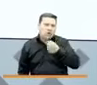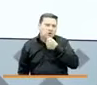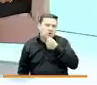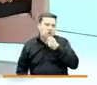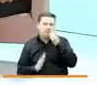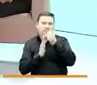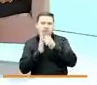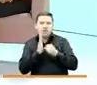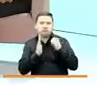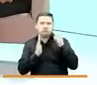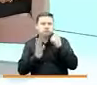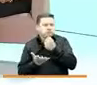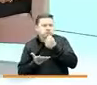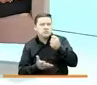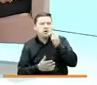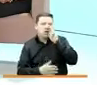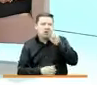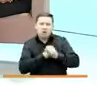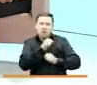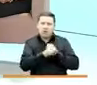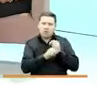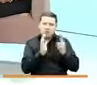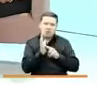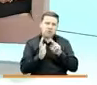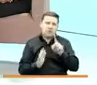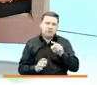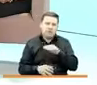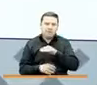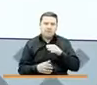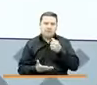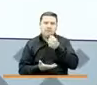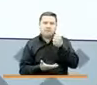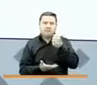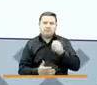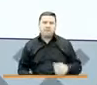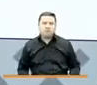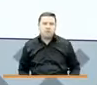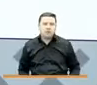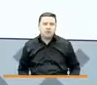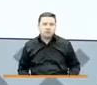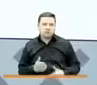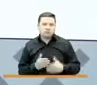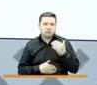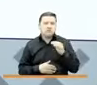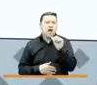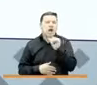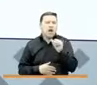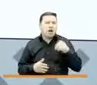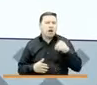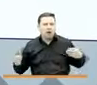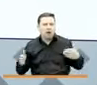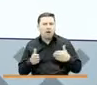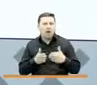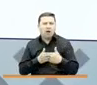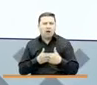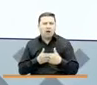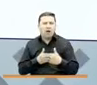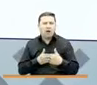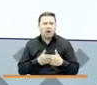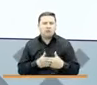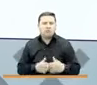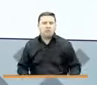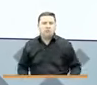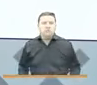programa llegaba hasta junio de este año 2021, sin embargo, vamos hasta agosto con dos pagos más.